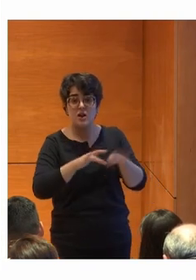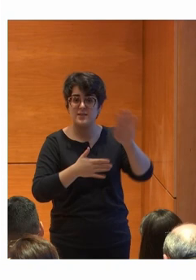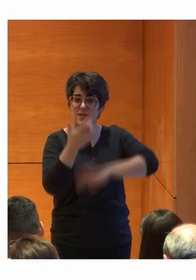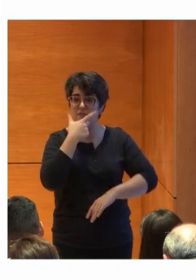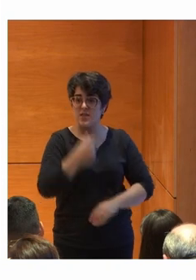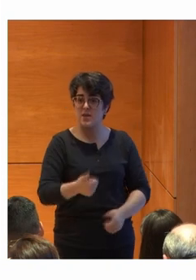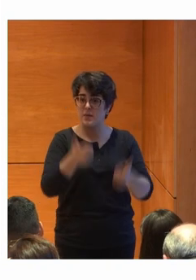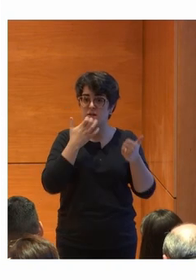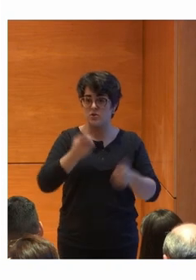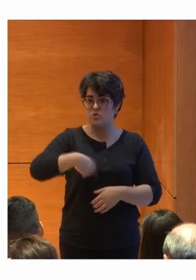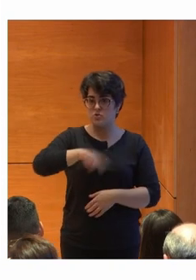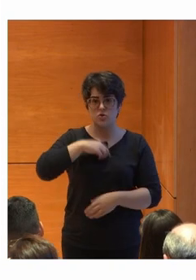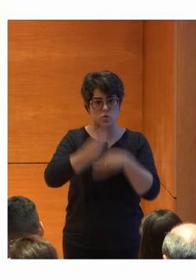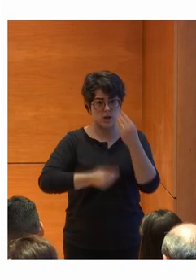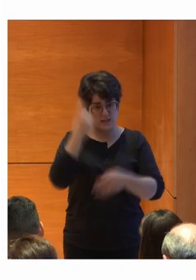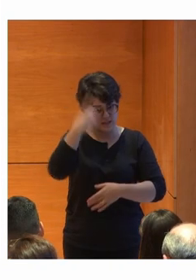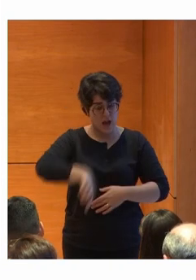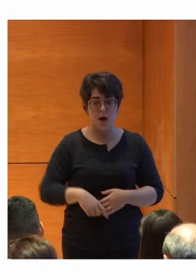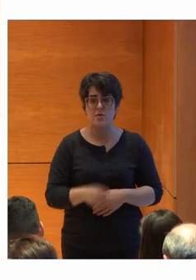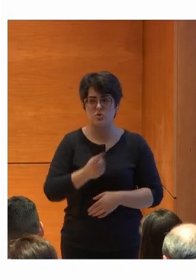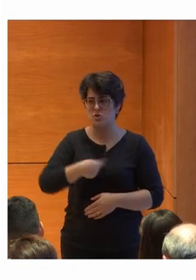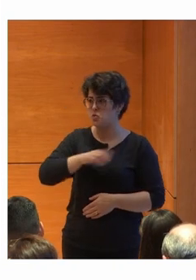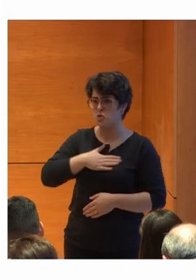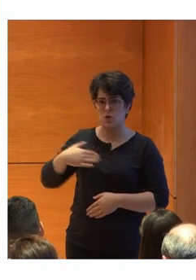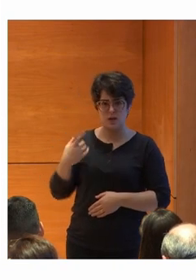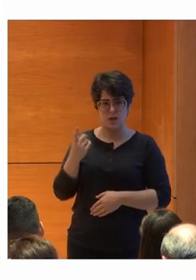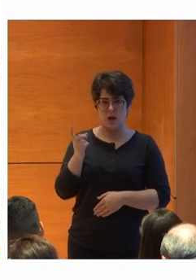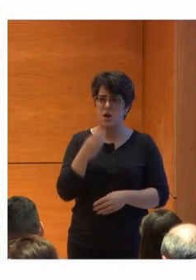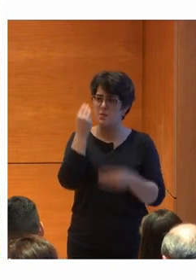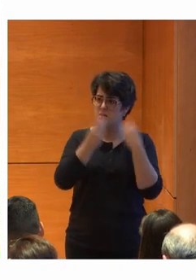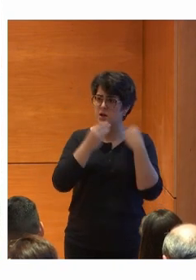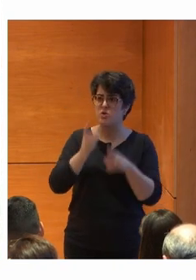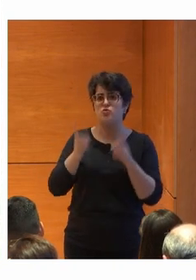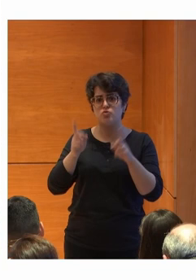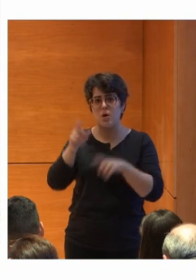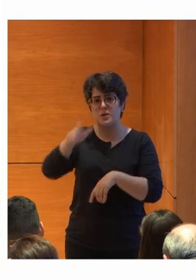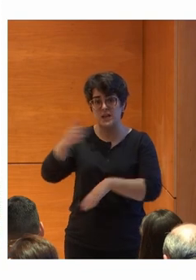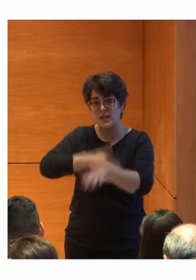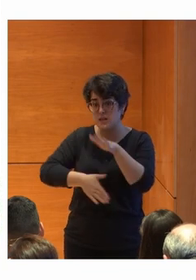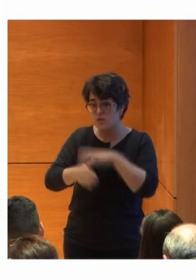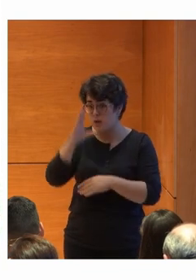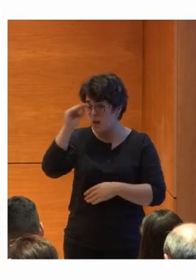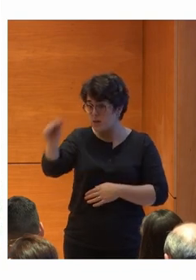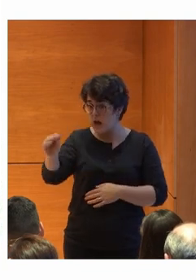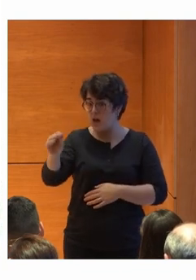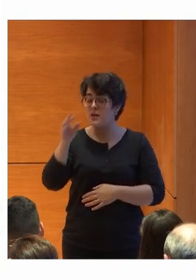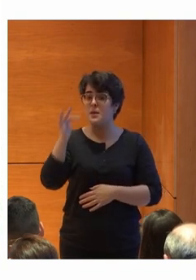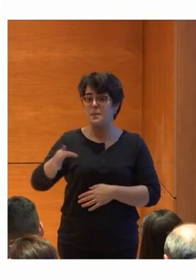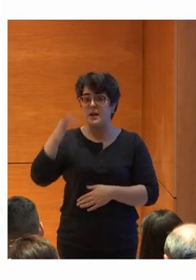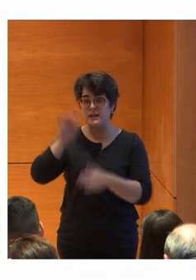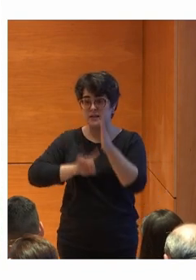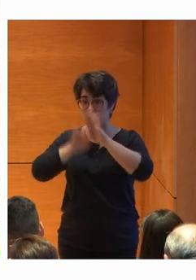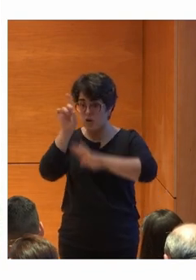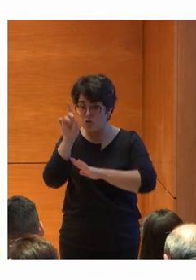fácil cuando todos sabemos cómo usarla. No queremos una tecnología pensando para las personas con discapacidad intelectual y del